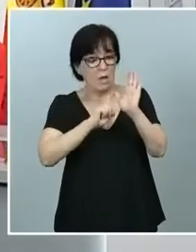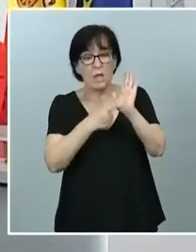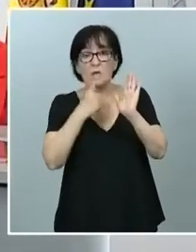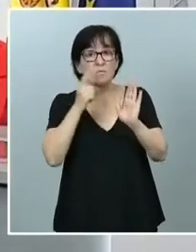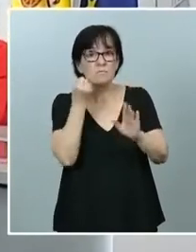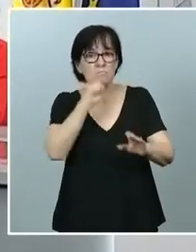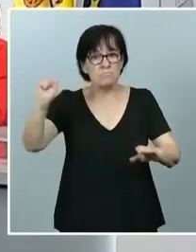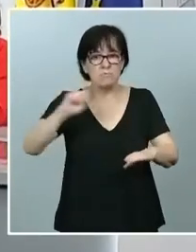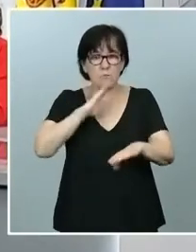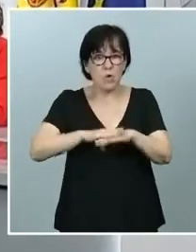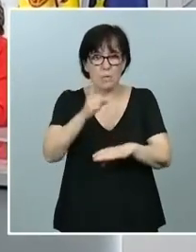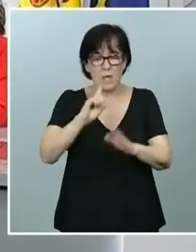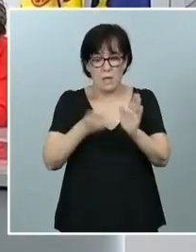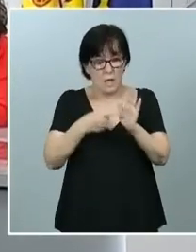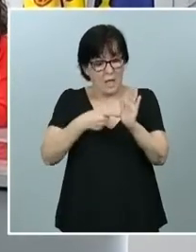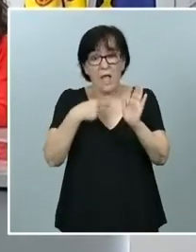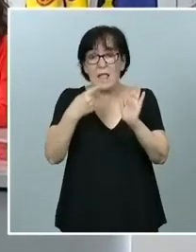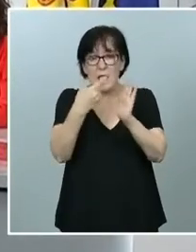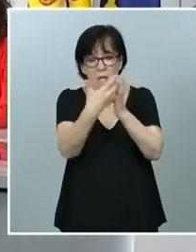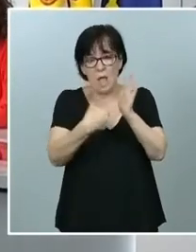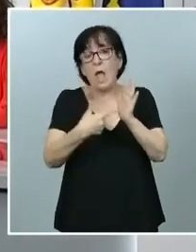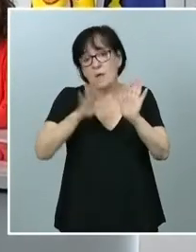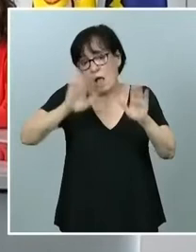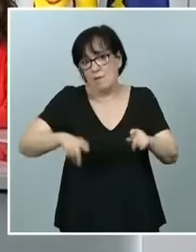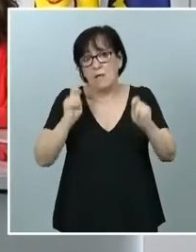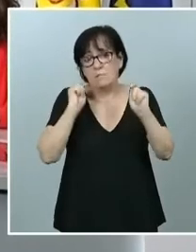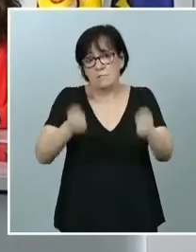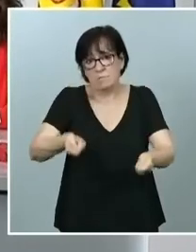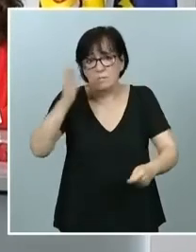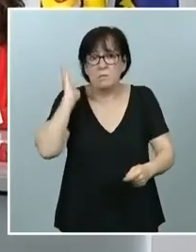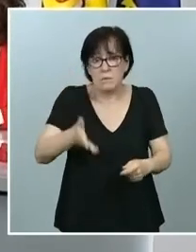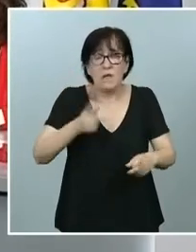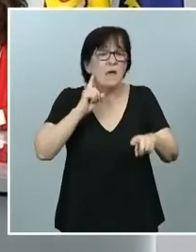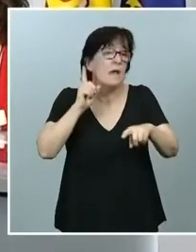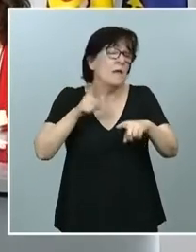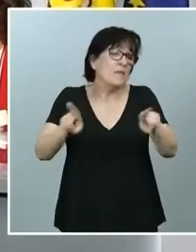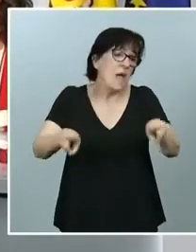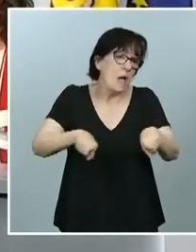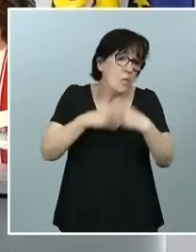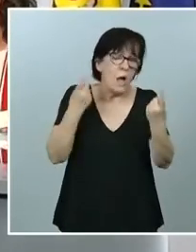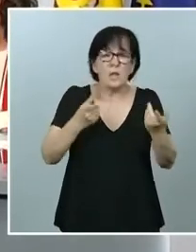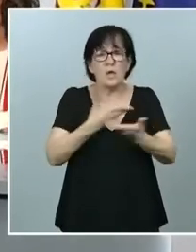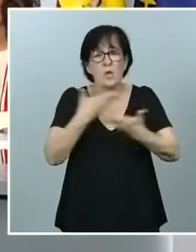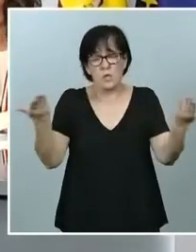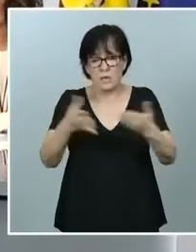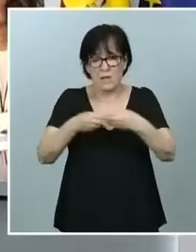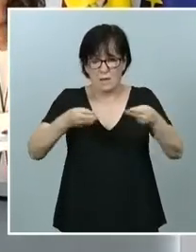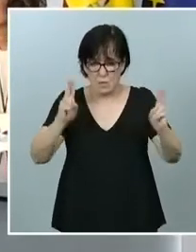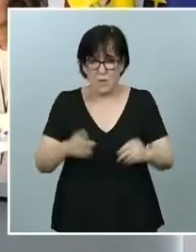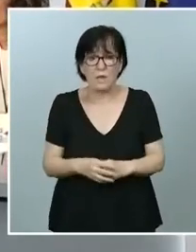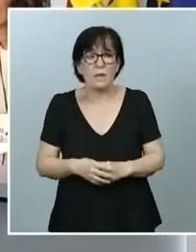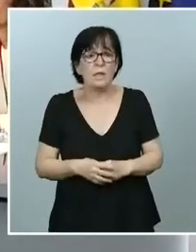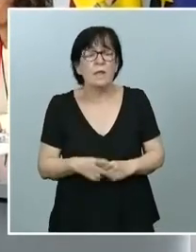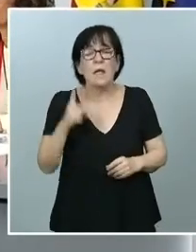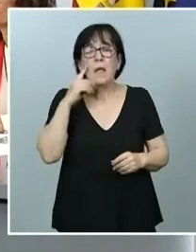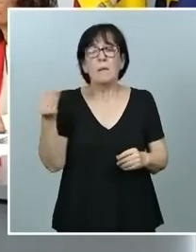pues el propio peso de la ley caerá sobre quien la incumpla, independientemente de quien sea, como en cualquier democracia. Me pregunta usted sobre